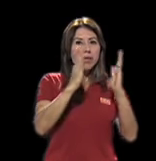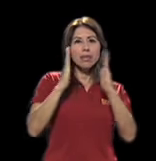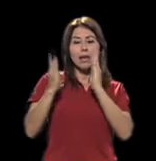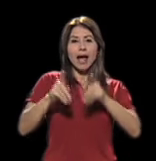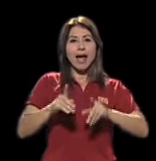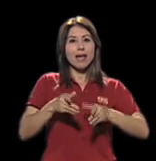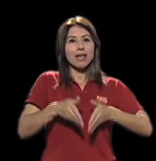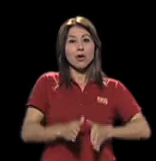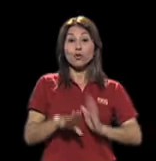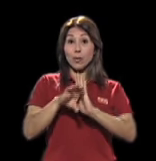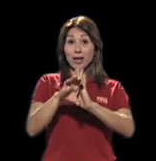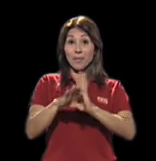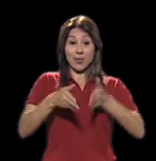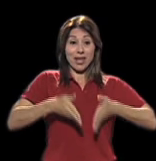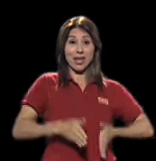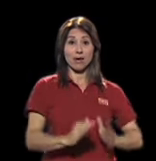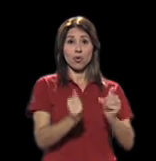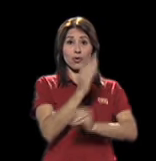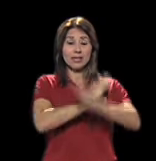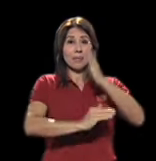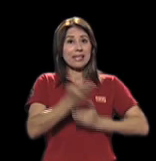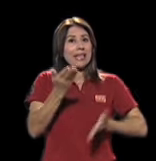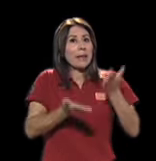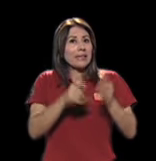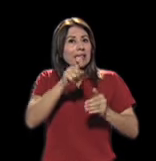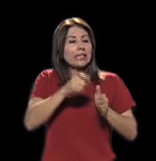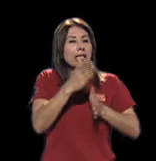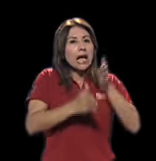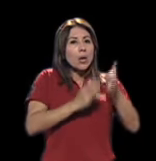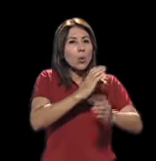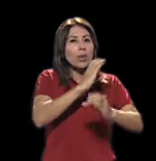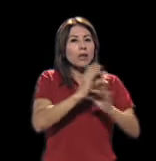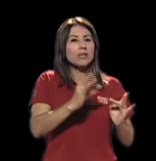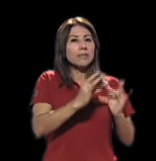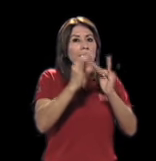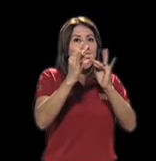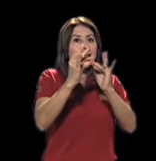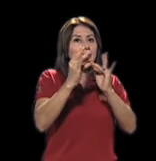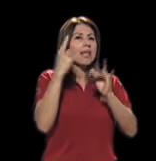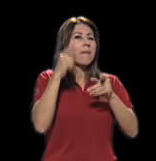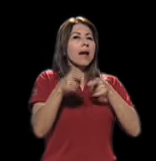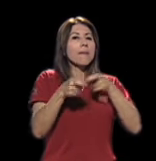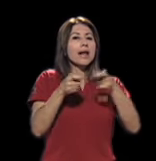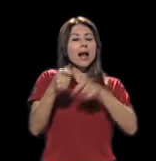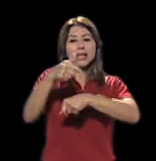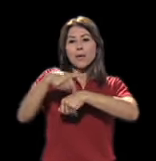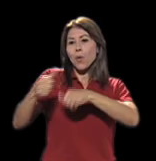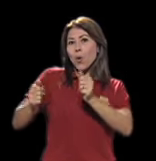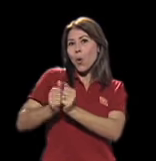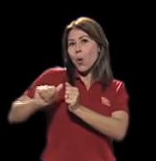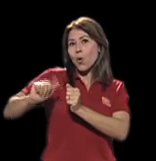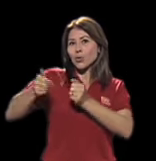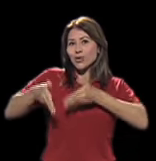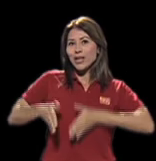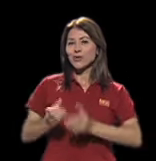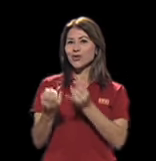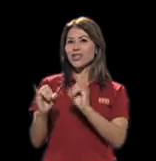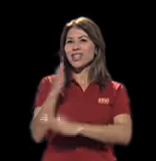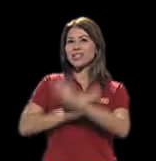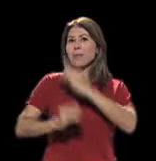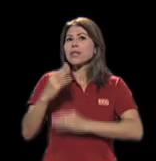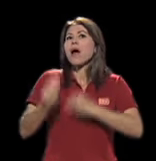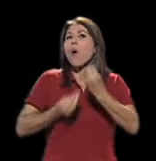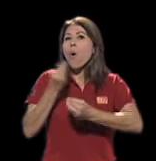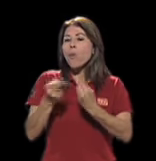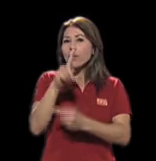Porque de repente el hijo con discapacidad puede requerir algunos cuidados especiales. ¿Cómo manejar también eso de manera que no se descuide a los hijos sin discapacidad?